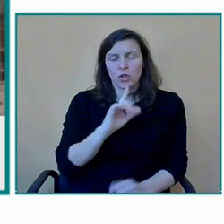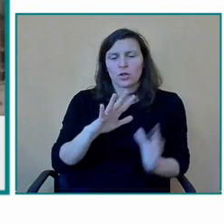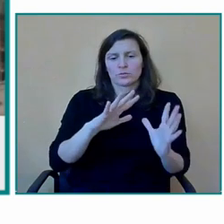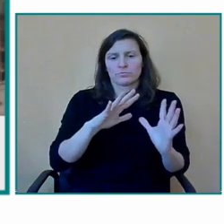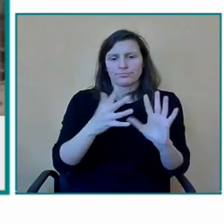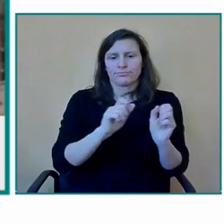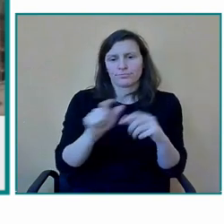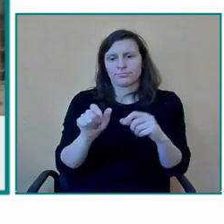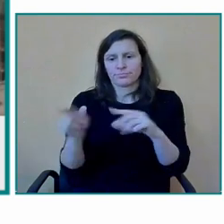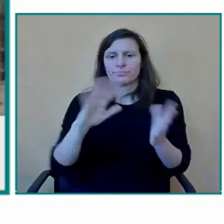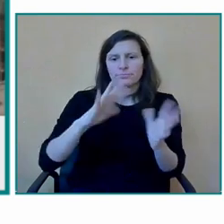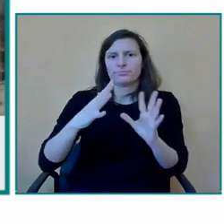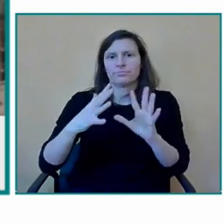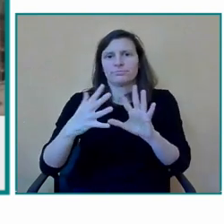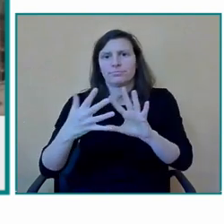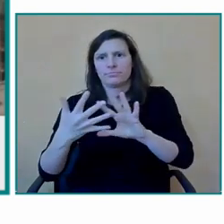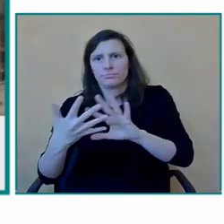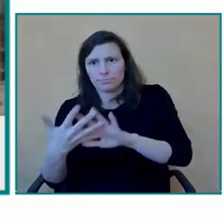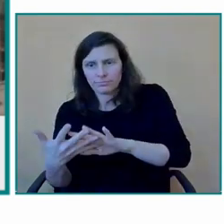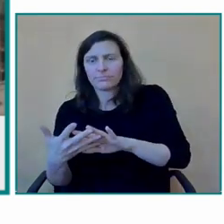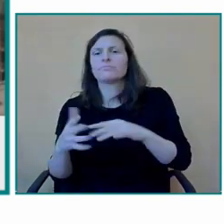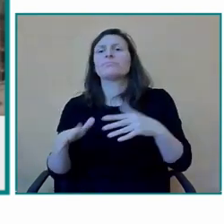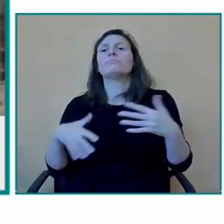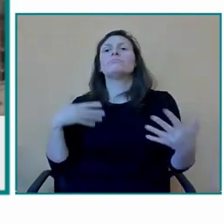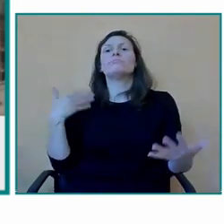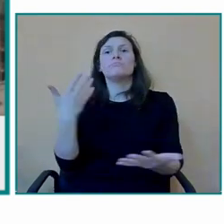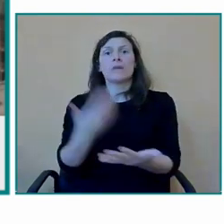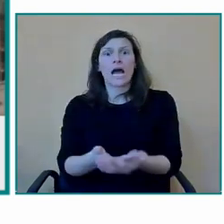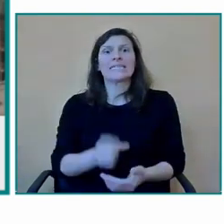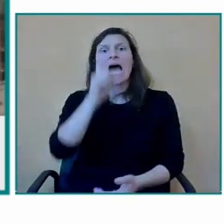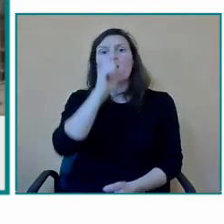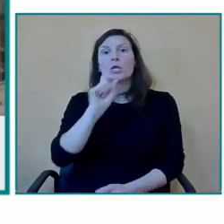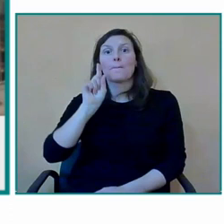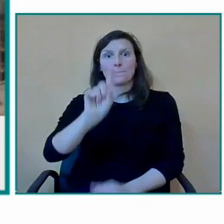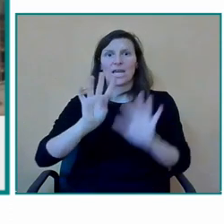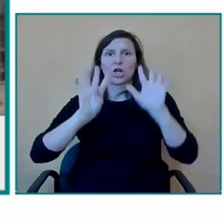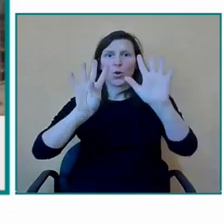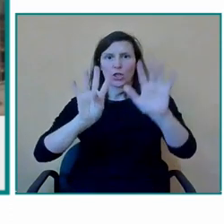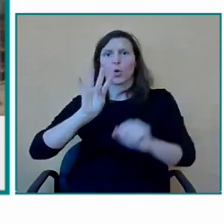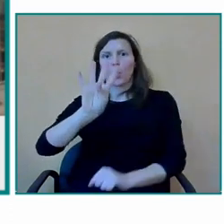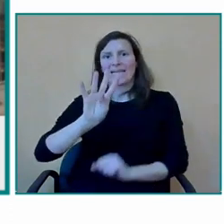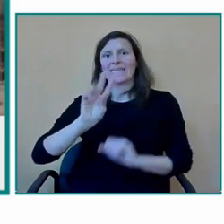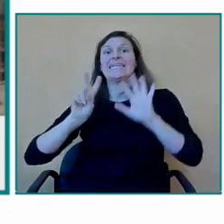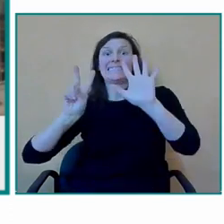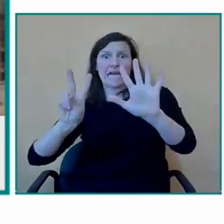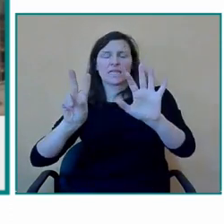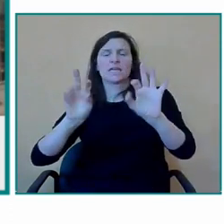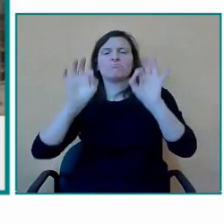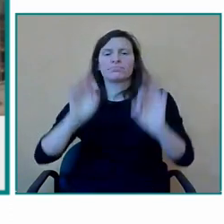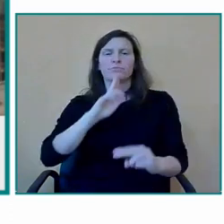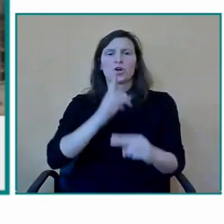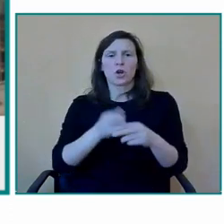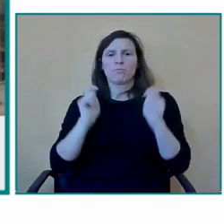no fue hasta 1947 cuando ya se empezó a reabrir como Colegio Nacional de Personas